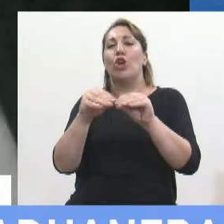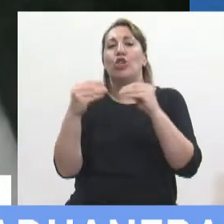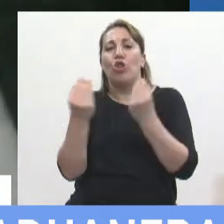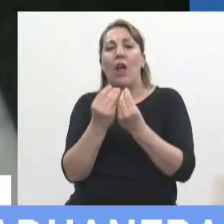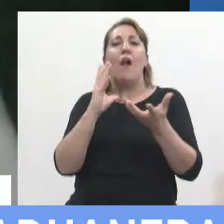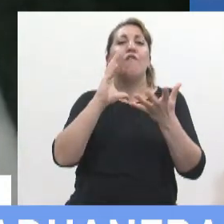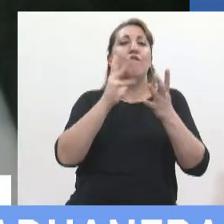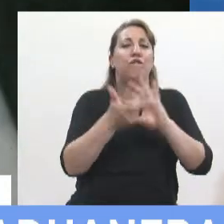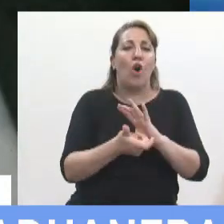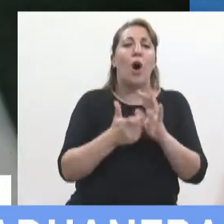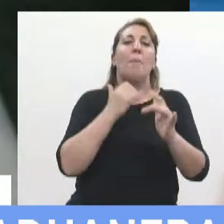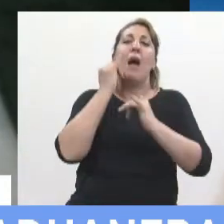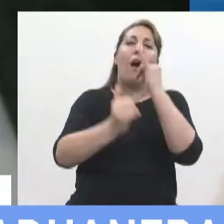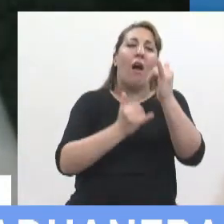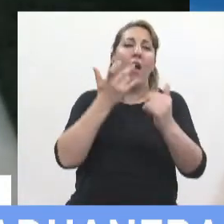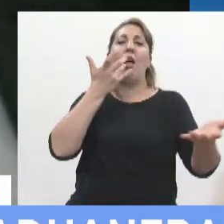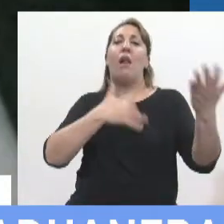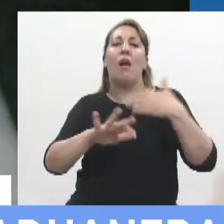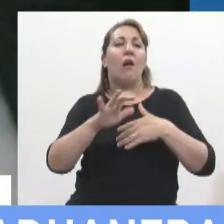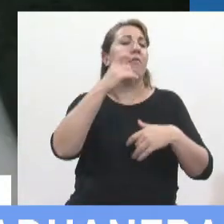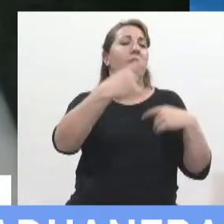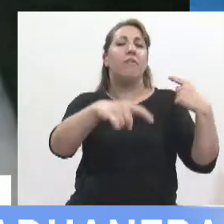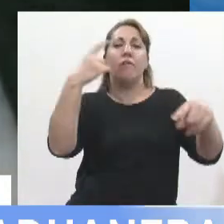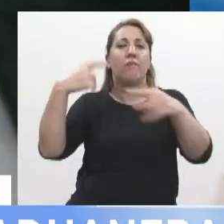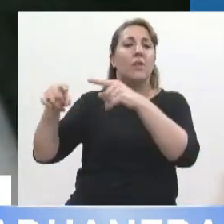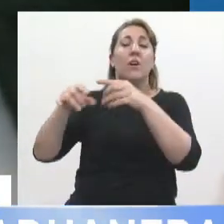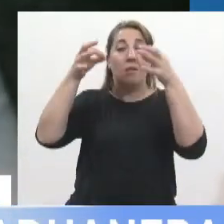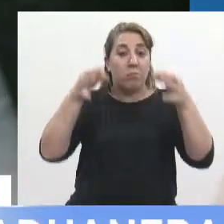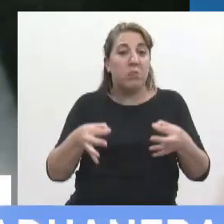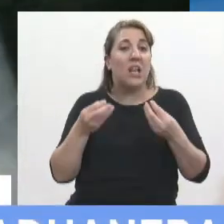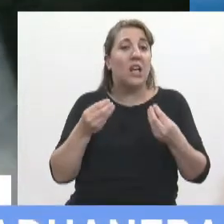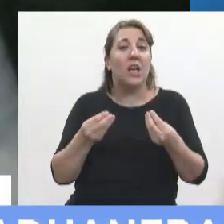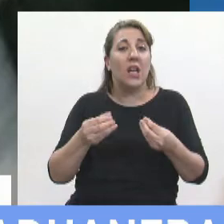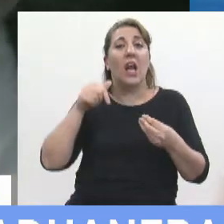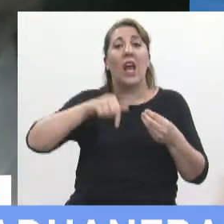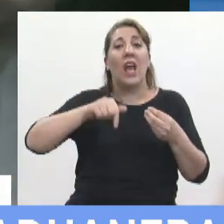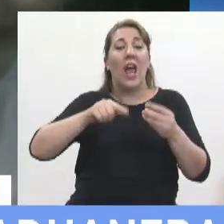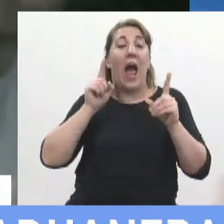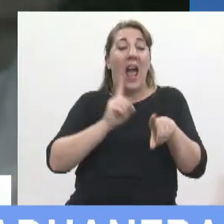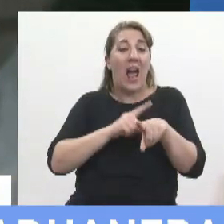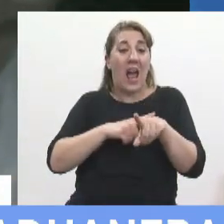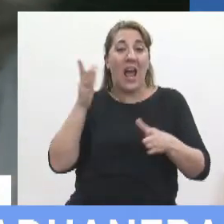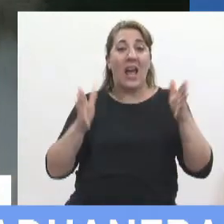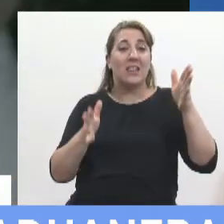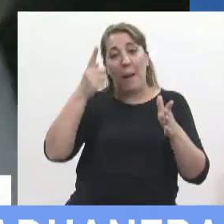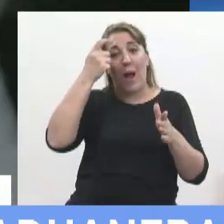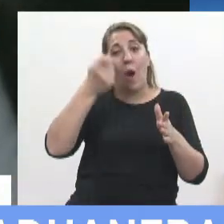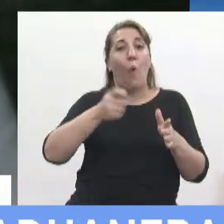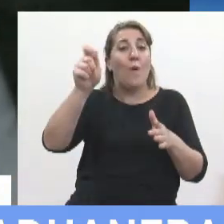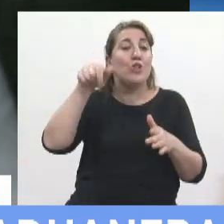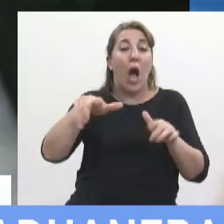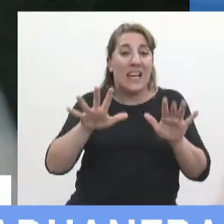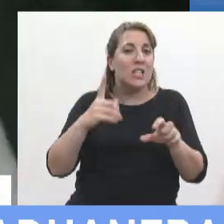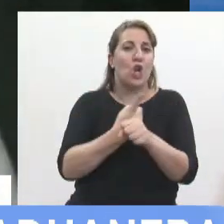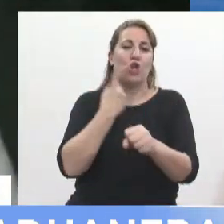formas del relato fantasmagórico de uno u otro lado lo cierto es que están en una etapa como ya dije de juicio donde esto no se puede